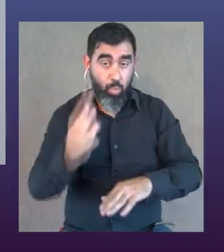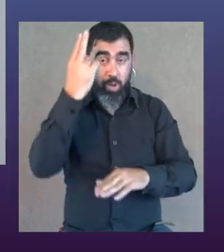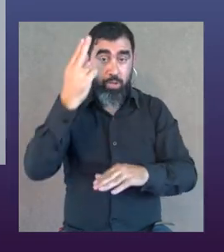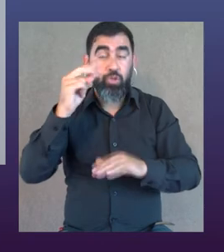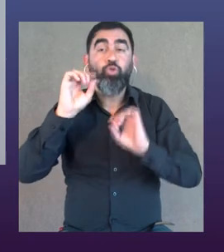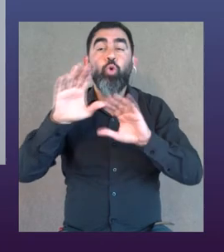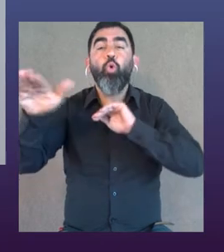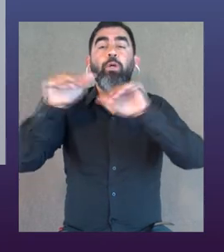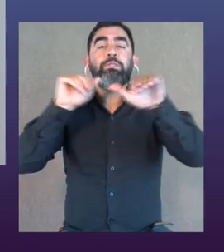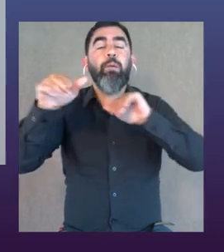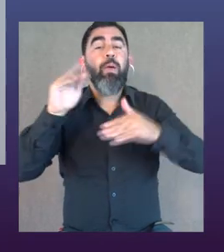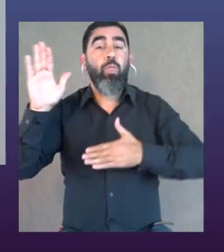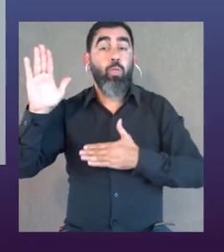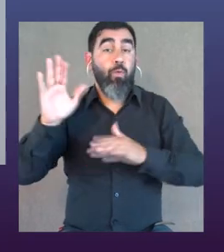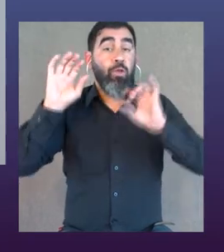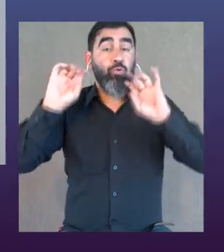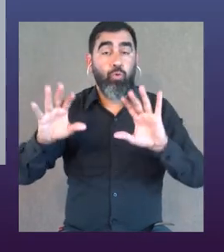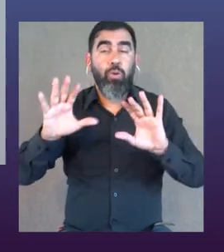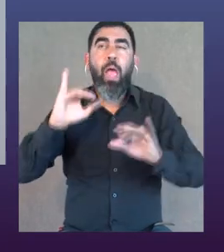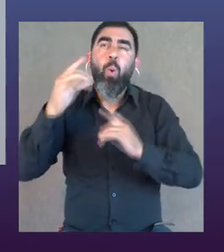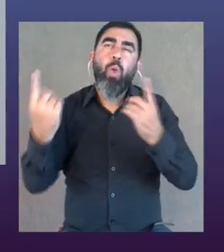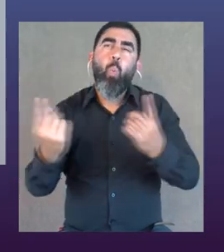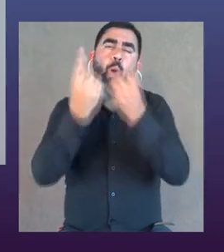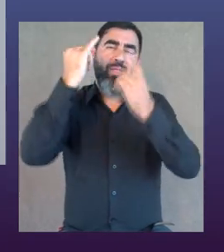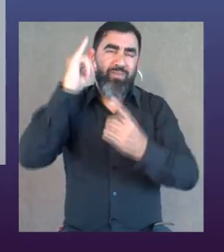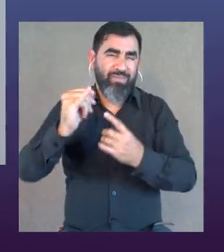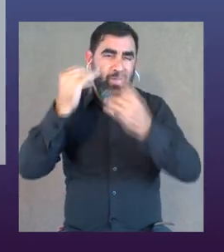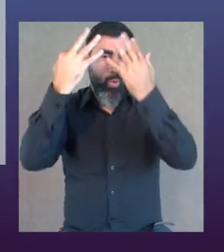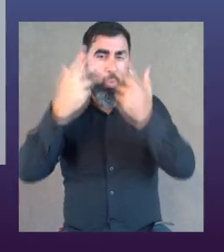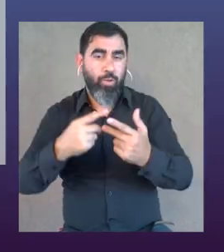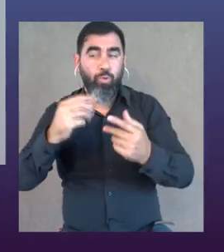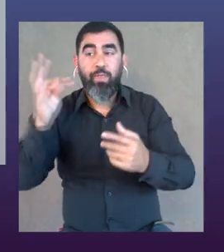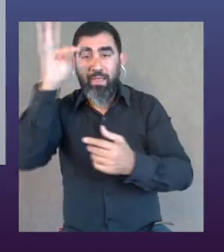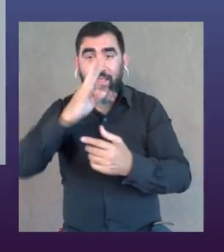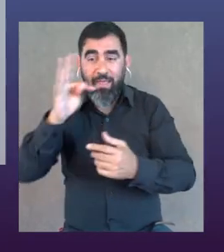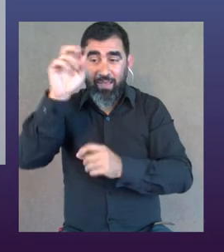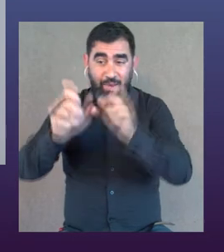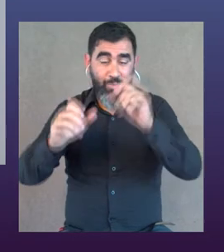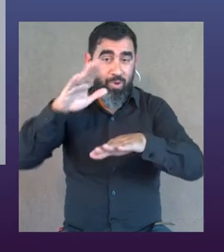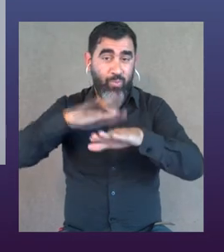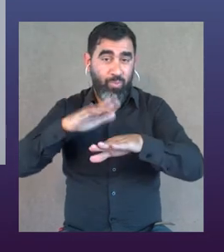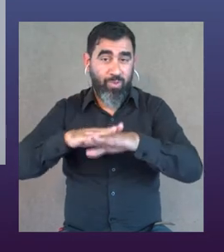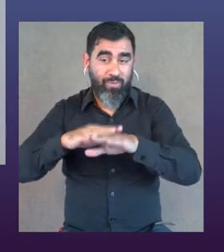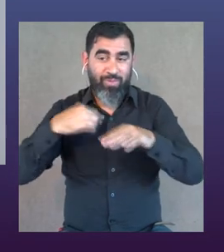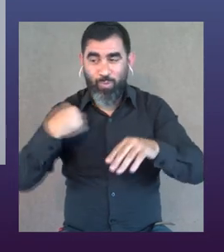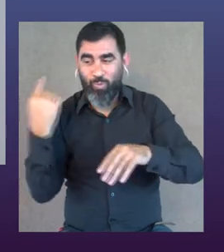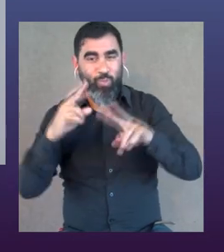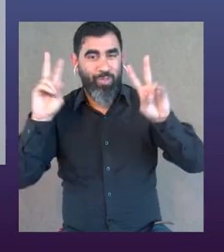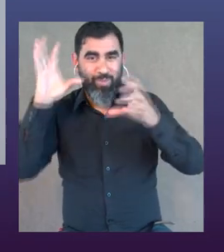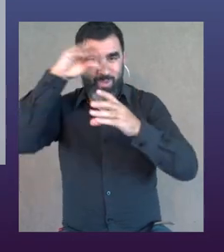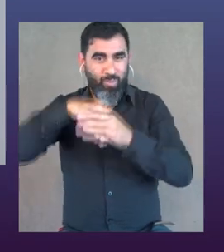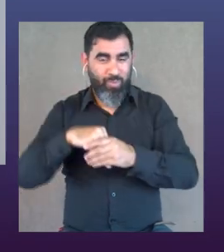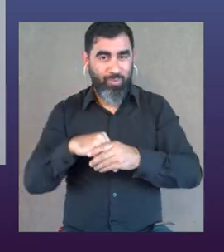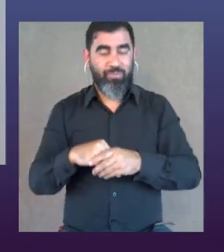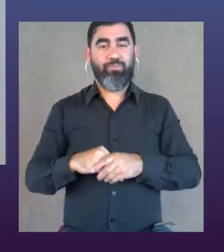en Uruguay, ¿no? Una convocatoria de danza, o si hubo algún encuentro organizado desde los propios artistas, estamos en la